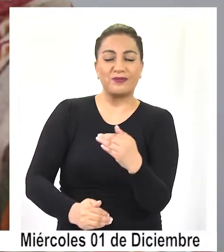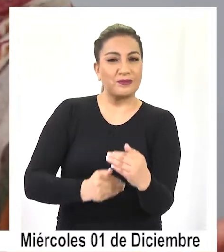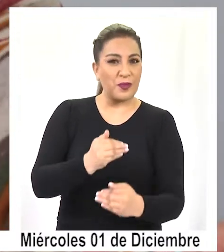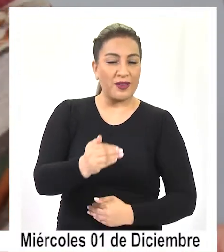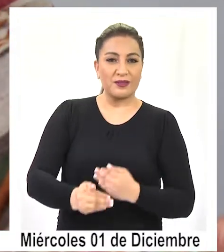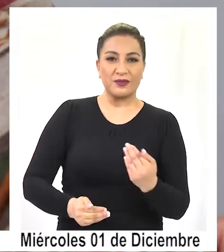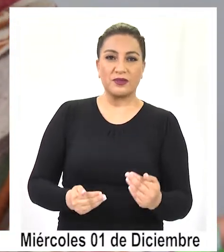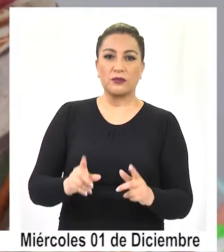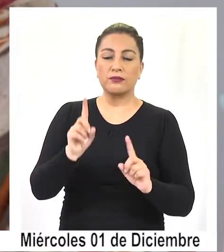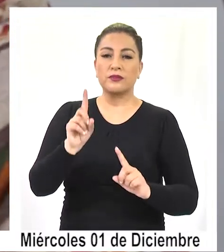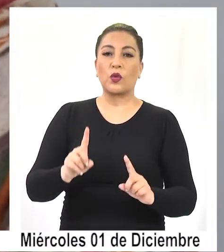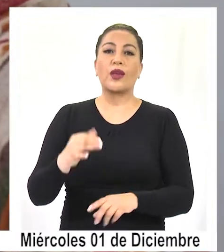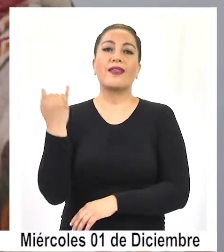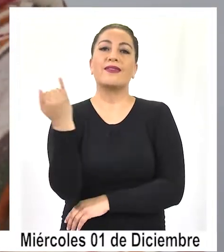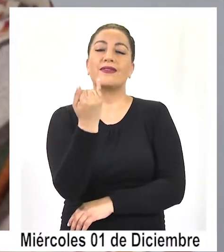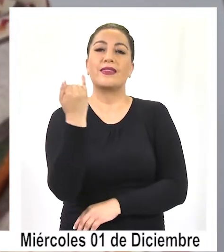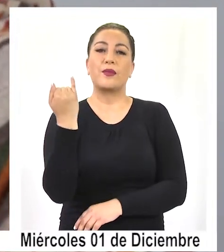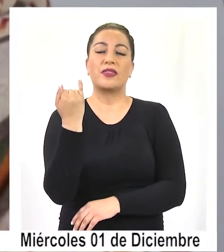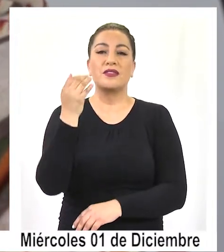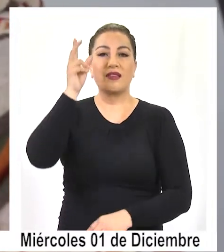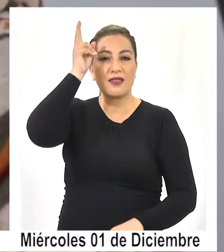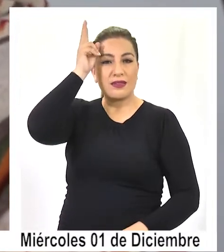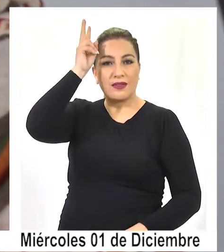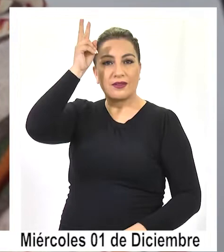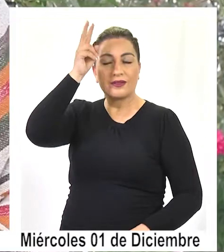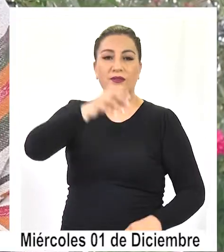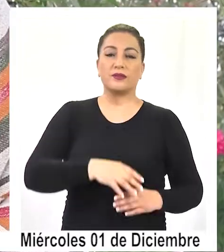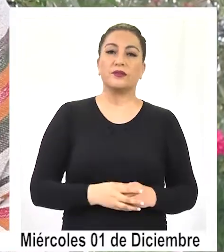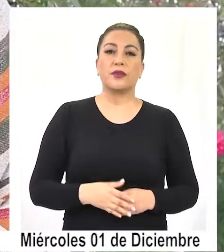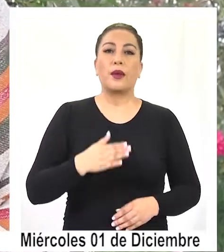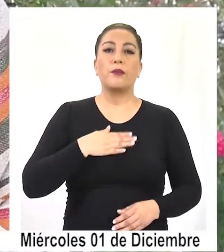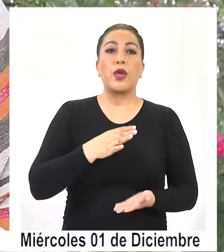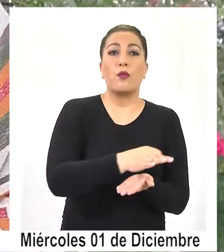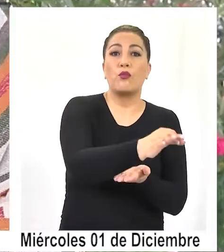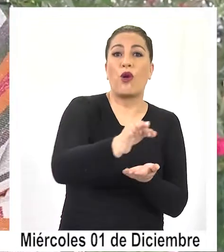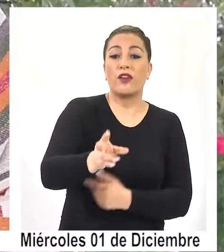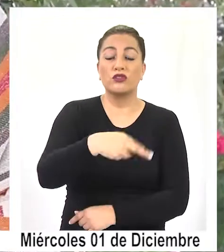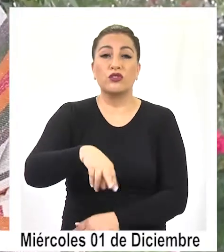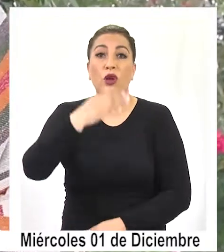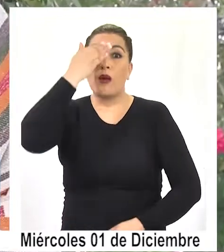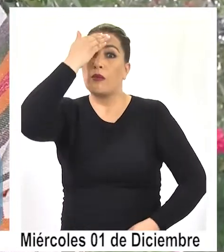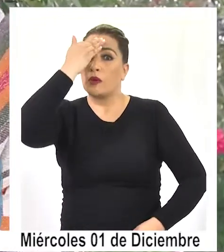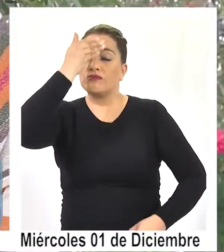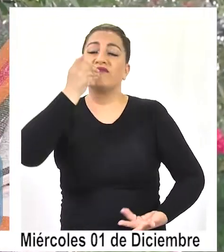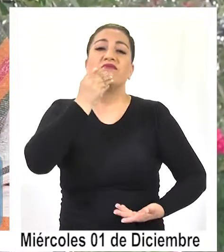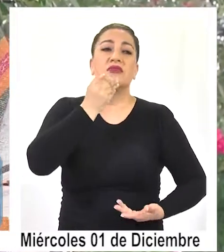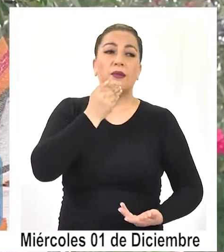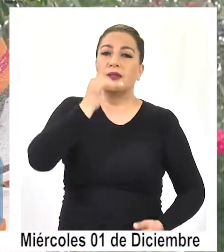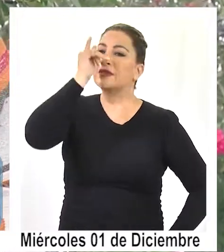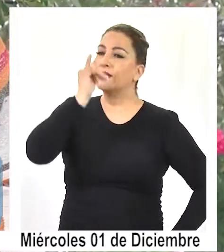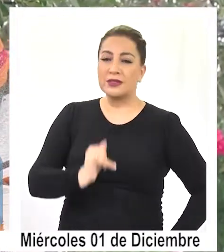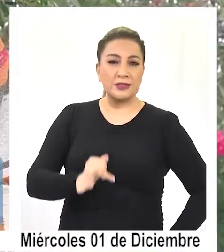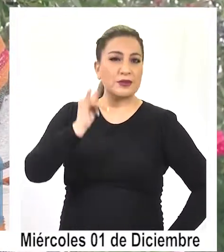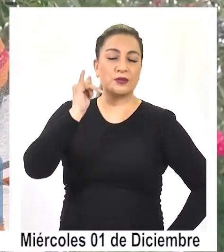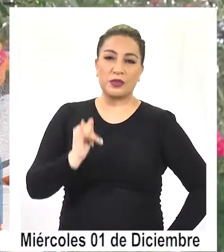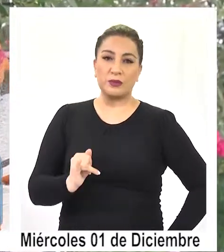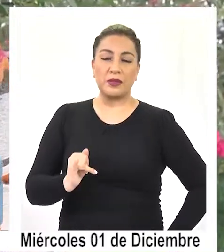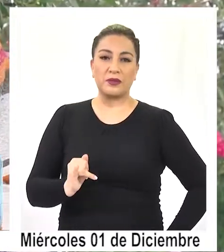hacia las autonomías indígenas. De nuestros pueblos estamos preocupados, pero también vamos a estar siempre